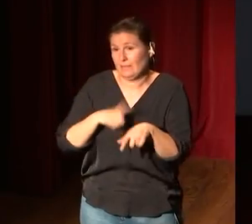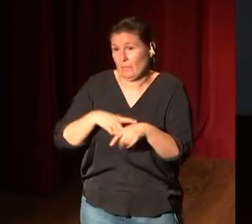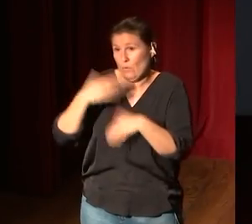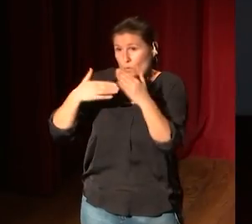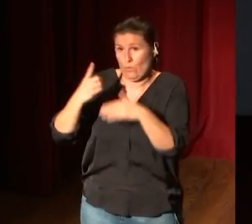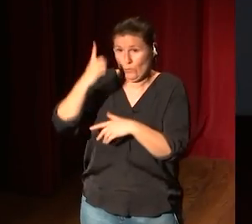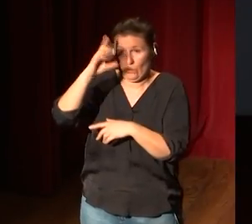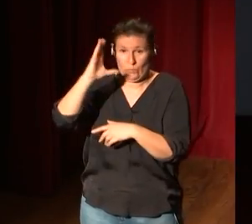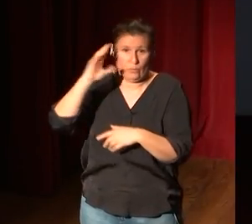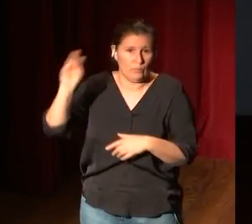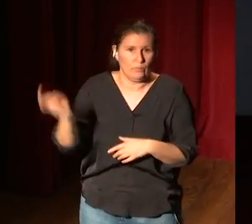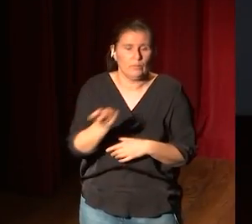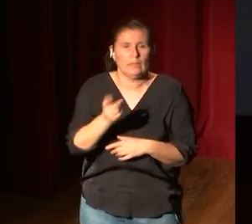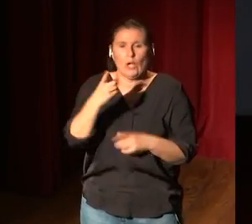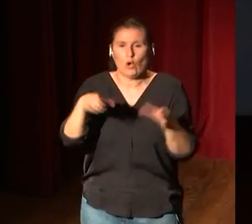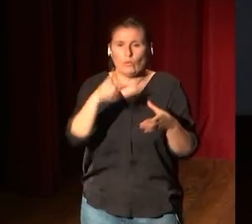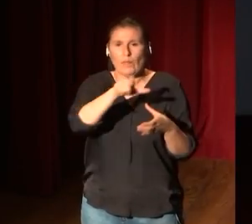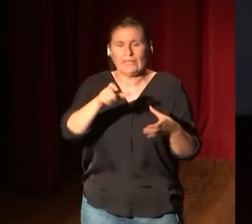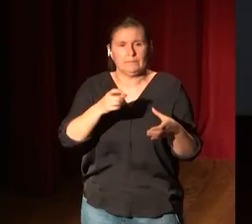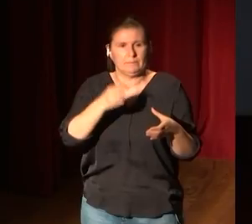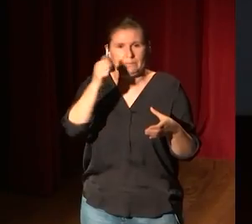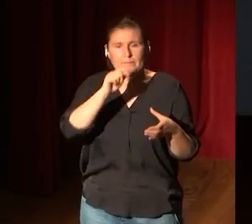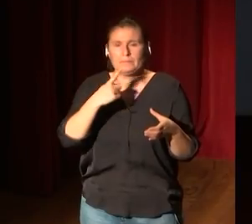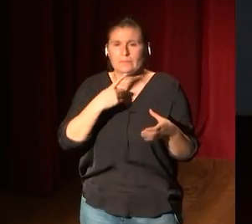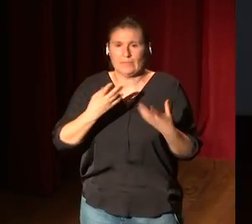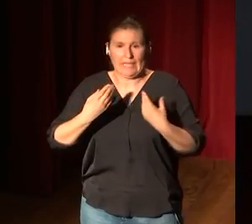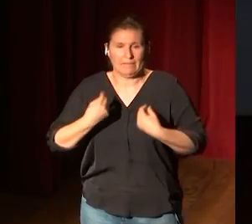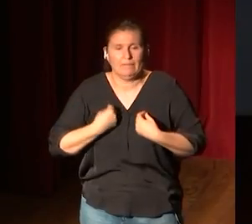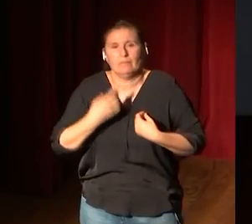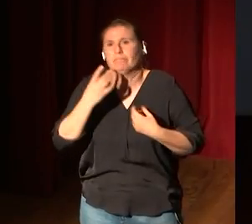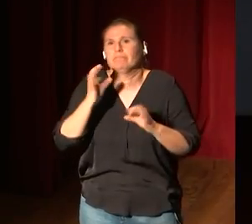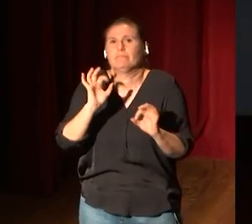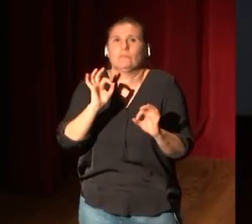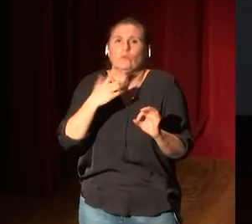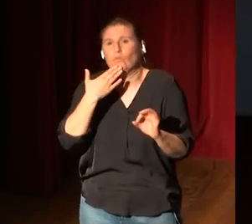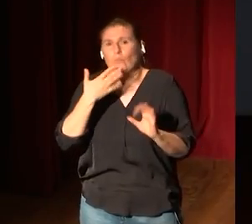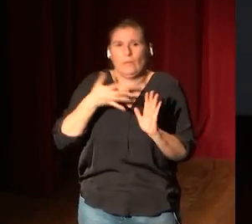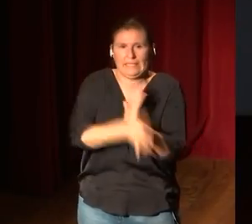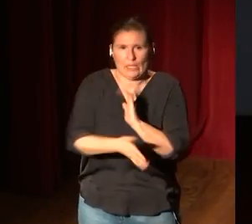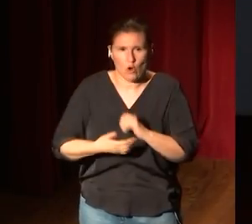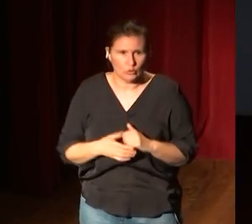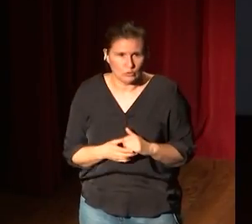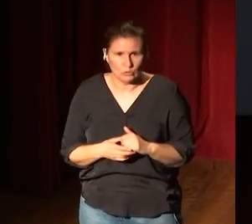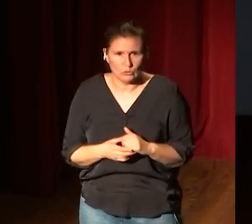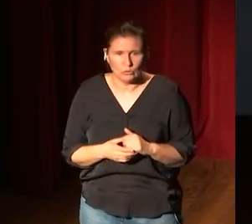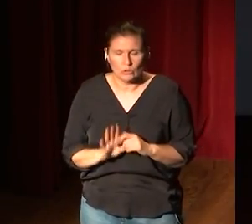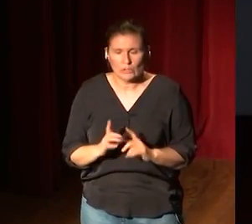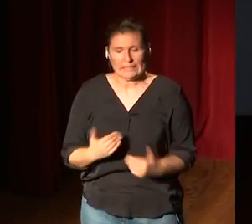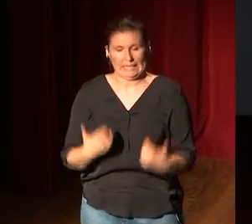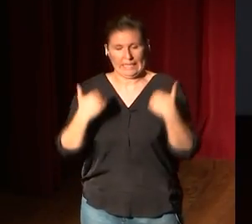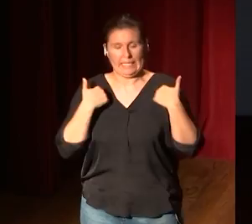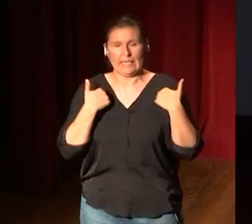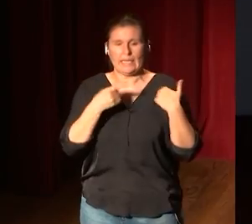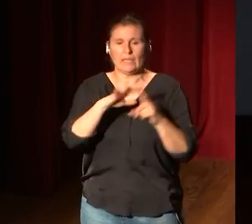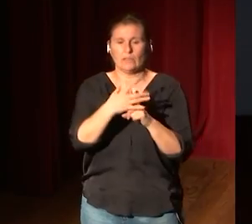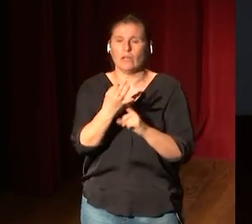grupo de señores que viven en la eternidad que son eternos y se dedican a que las cosas no